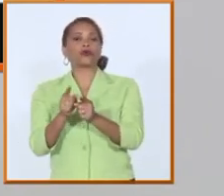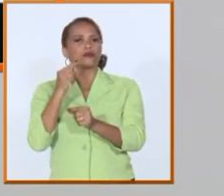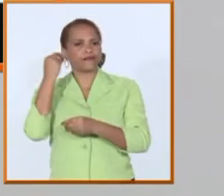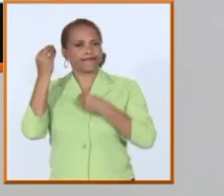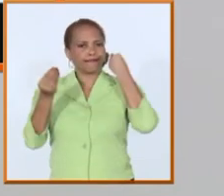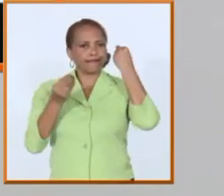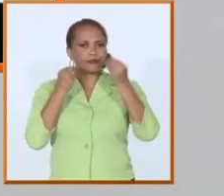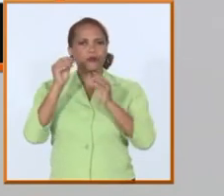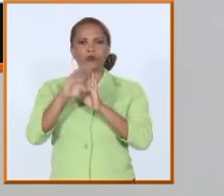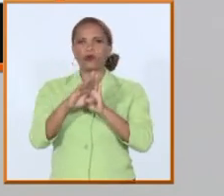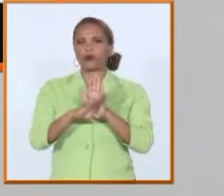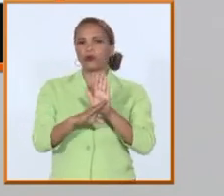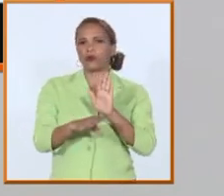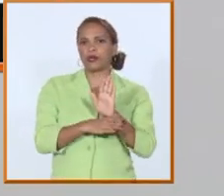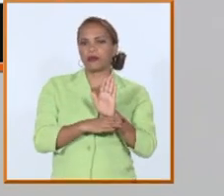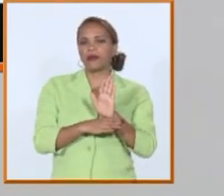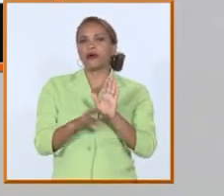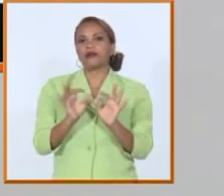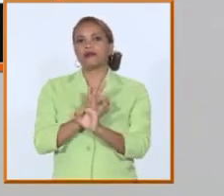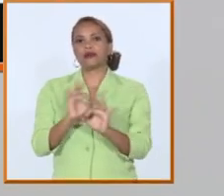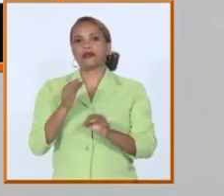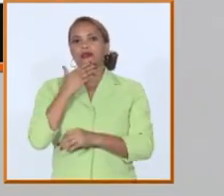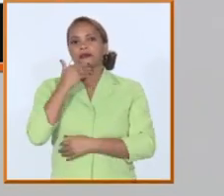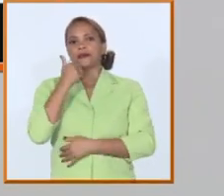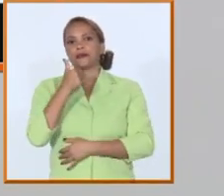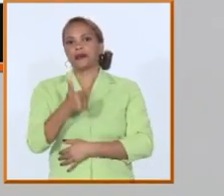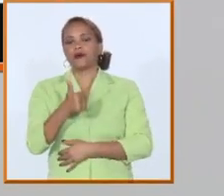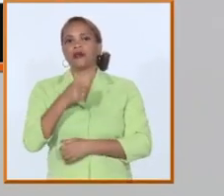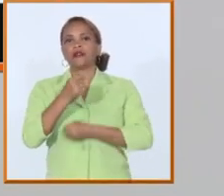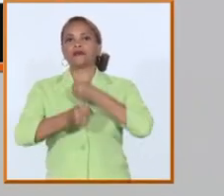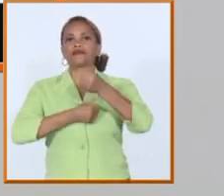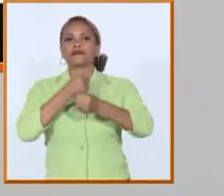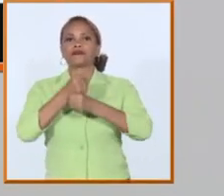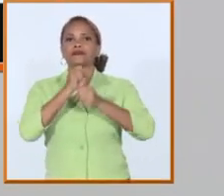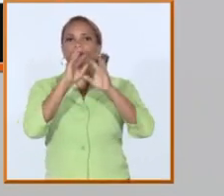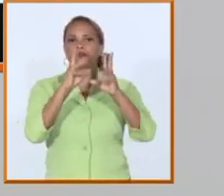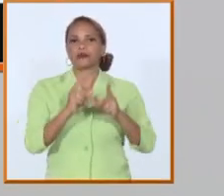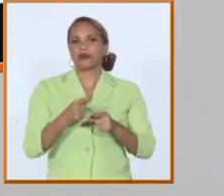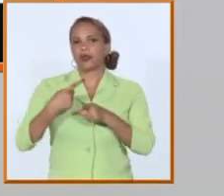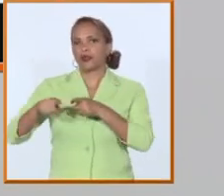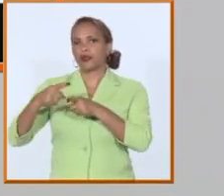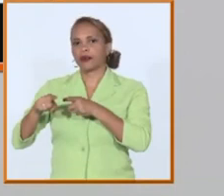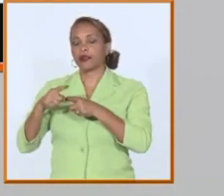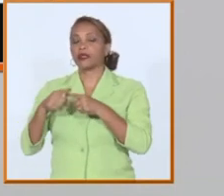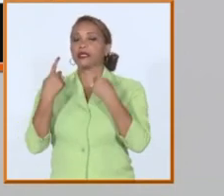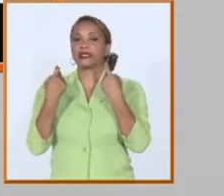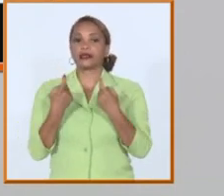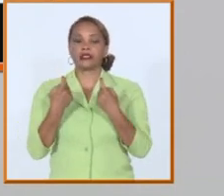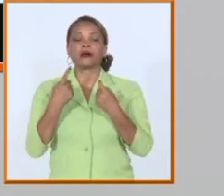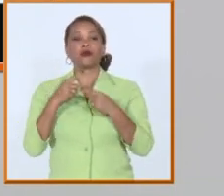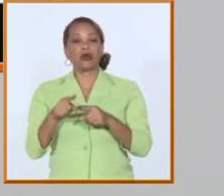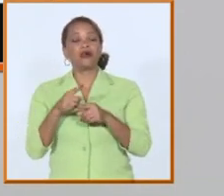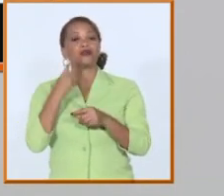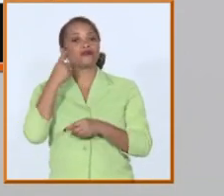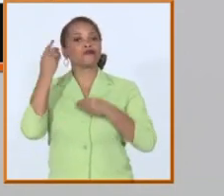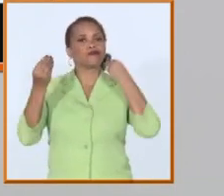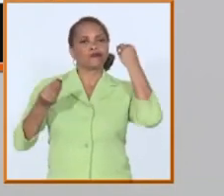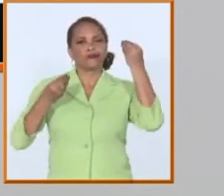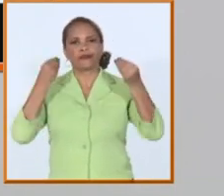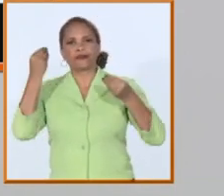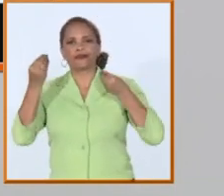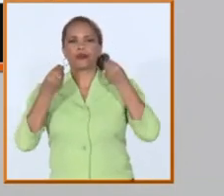efectiva pero para también ser eficientes en el uso de los recursos entiéndase recursos materiales y humanos que también estamos invirtiendo en ese